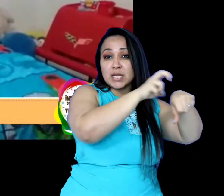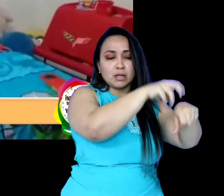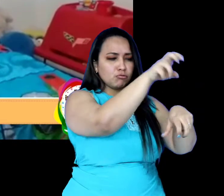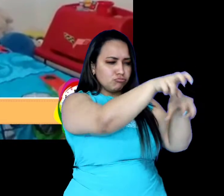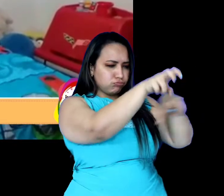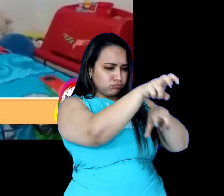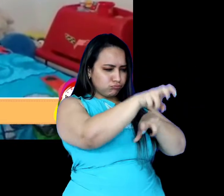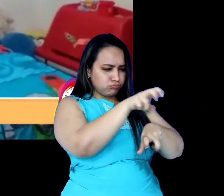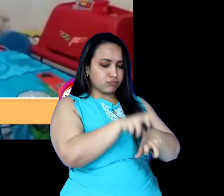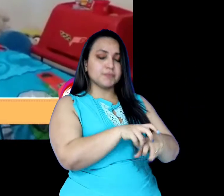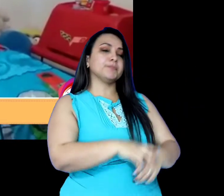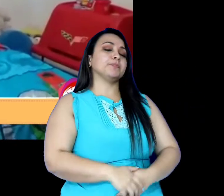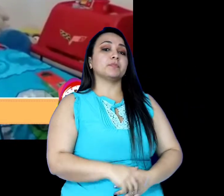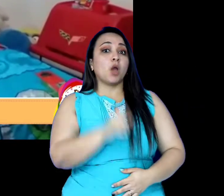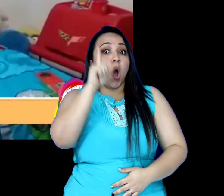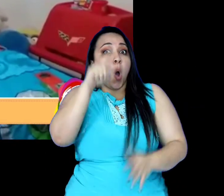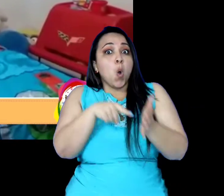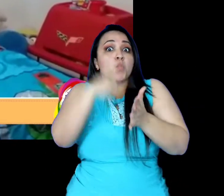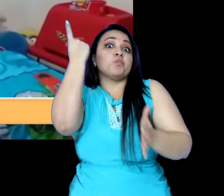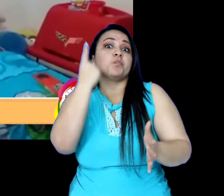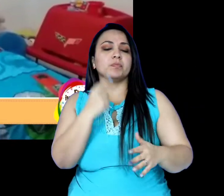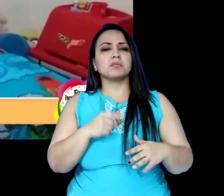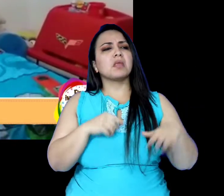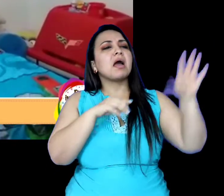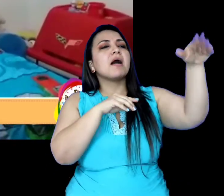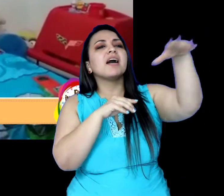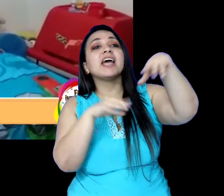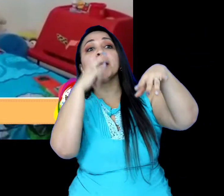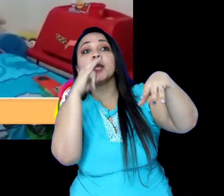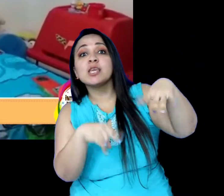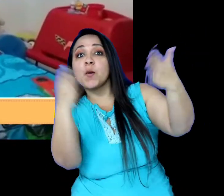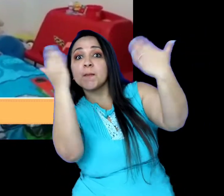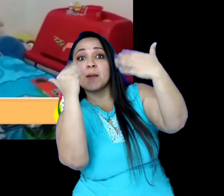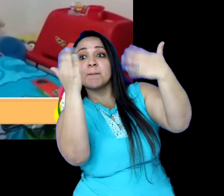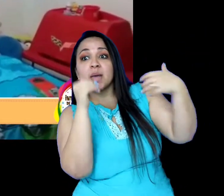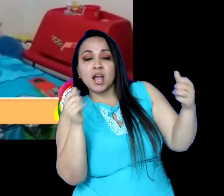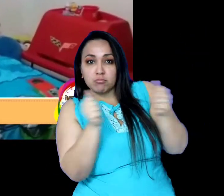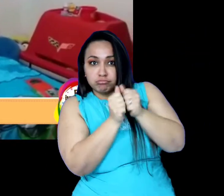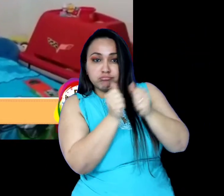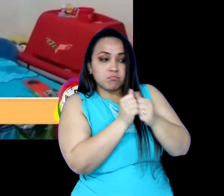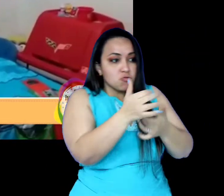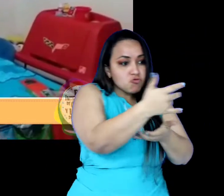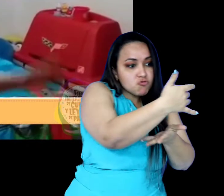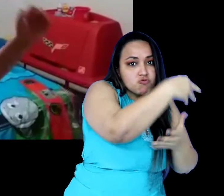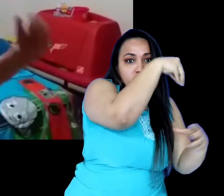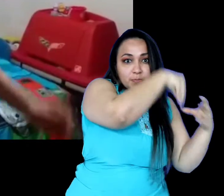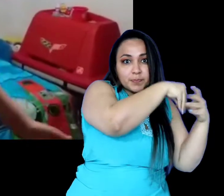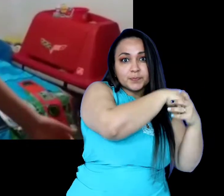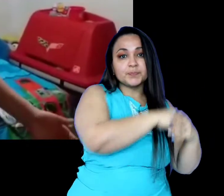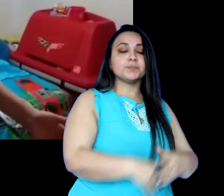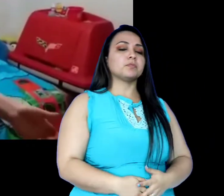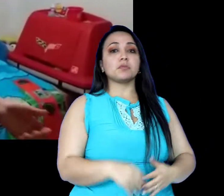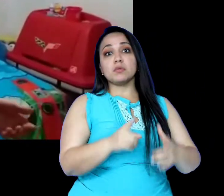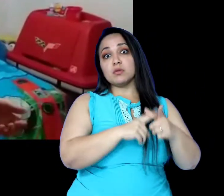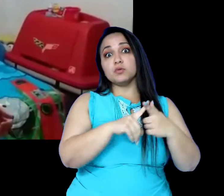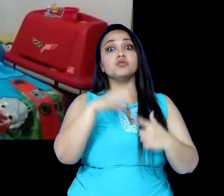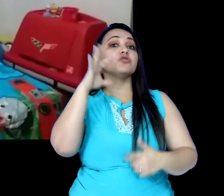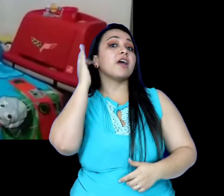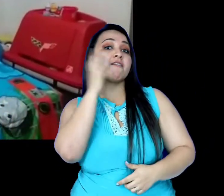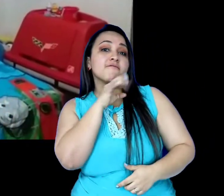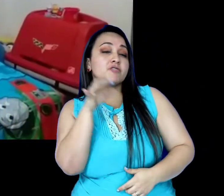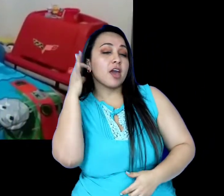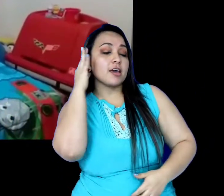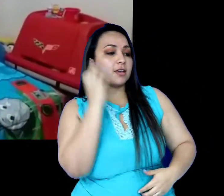Un día ella invitó a unos niños a recogerlas, pero al terminar el trabajo ella les entregó a los niños las